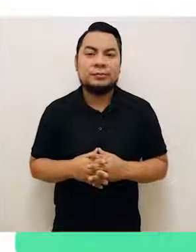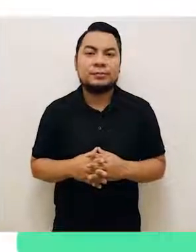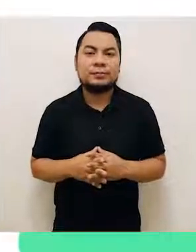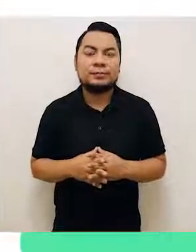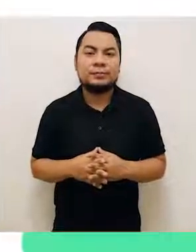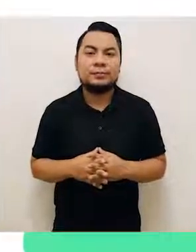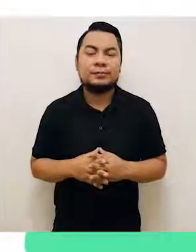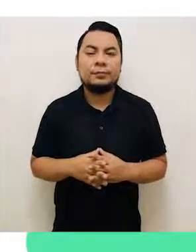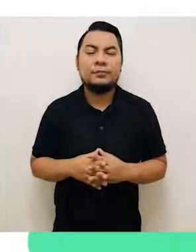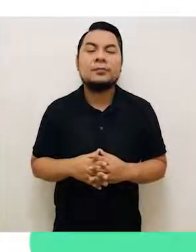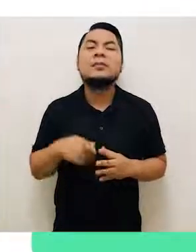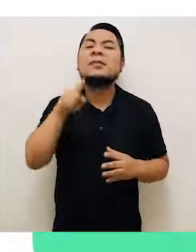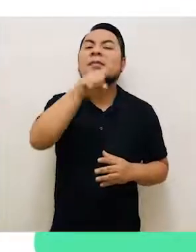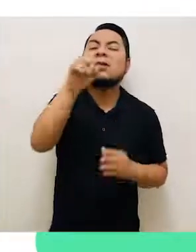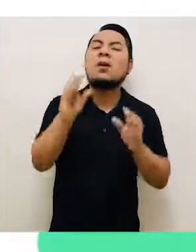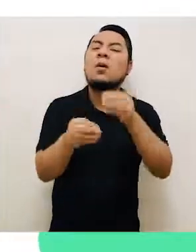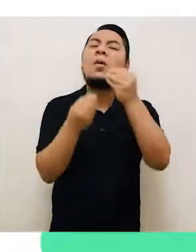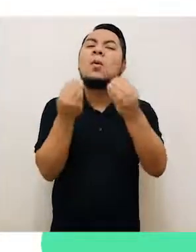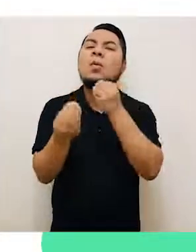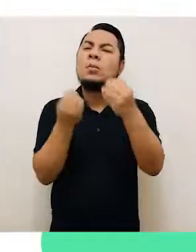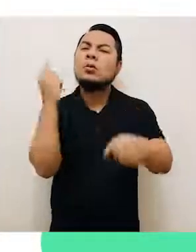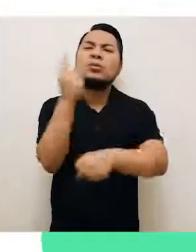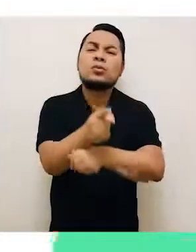¿Cómo se interpone una denuncia?